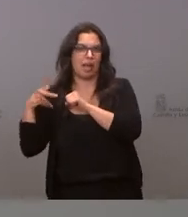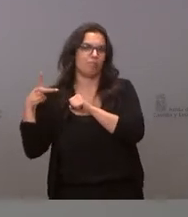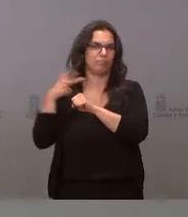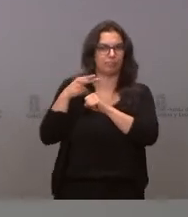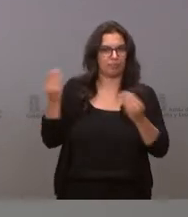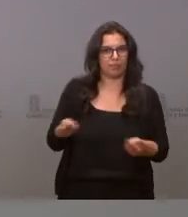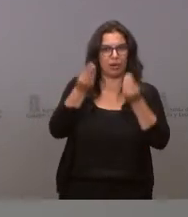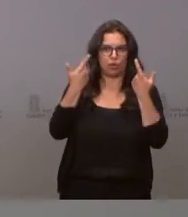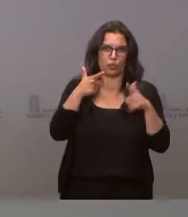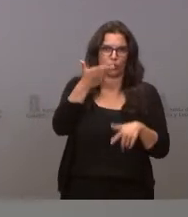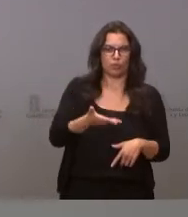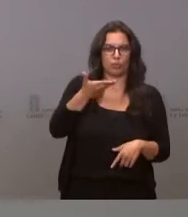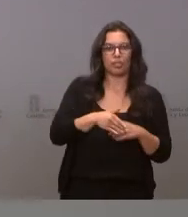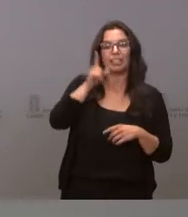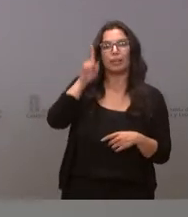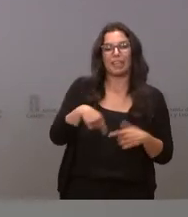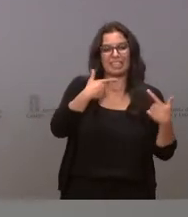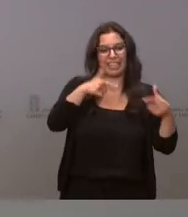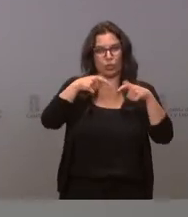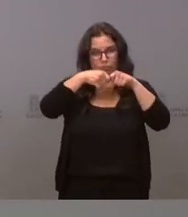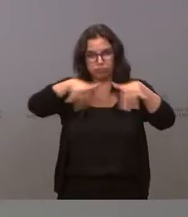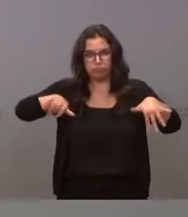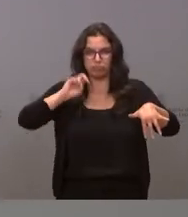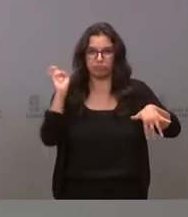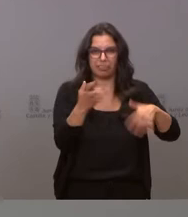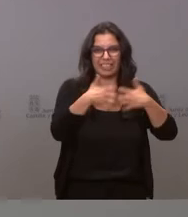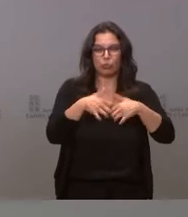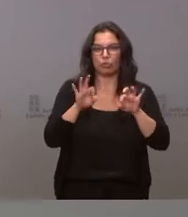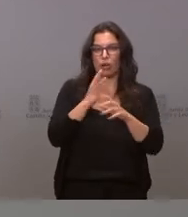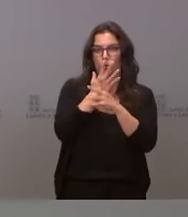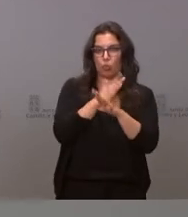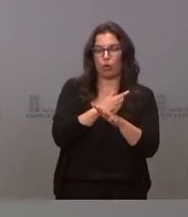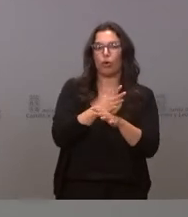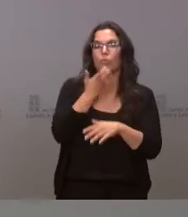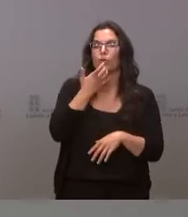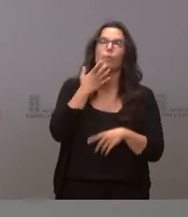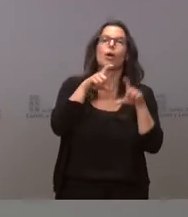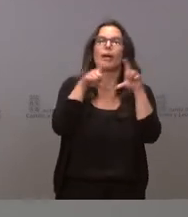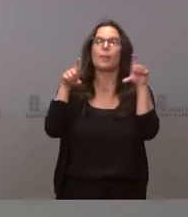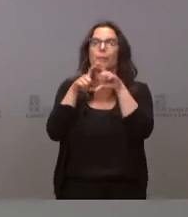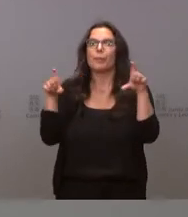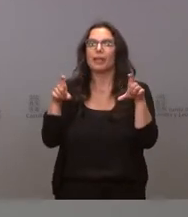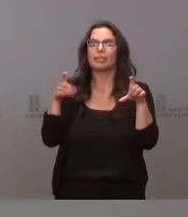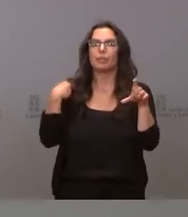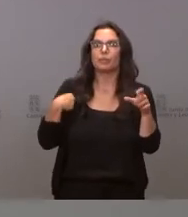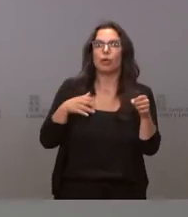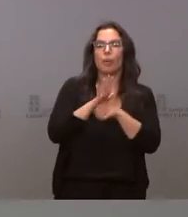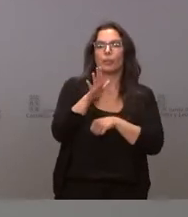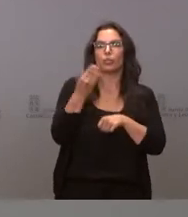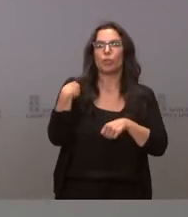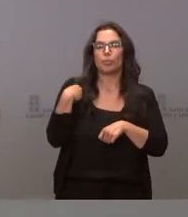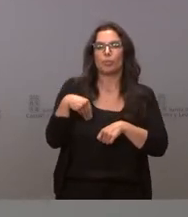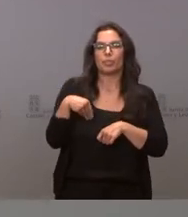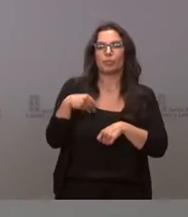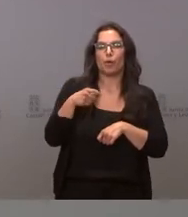Están representados los distintos subsectores de la industria del juego, que incluyen a las empresas que aglutinan el ámbito del bingo, las